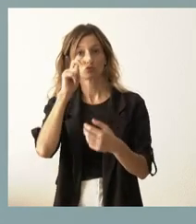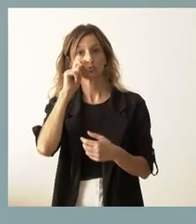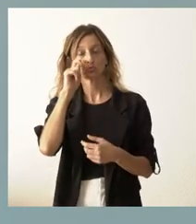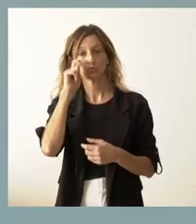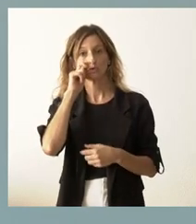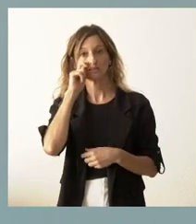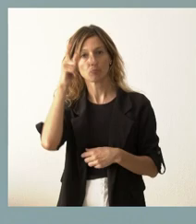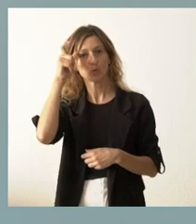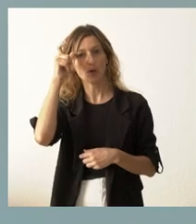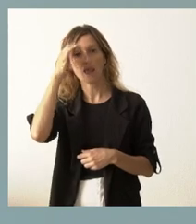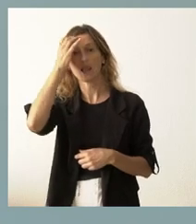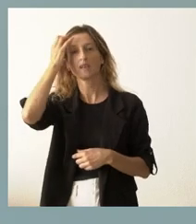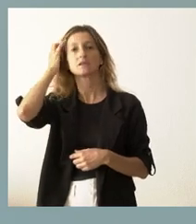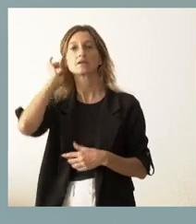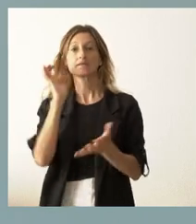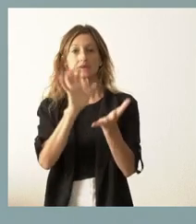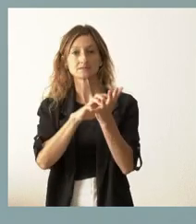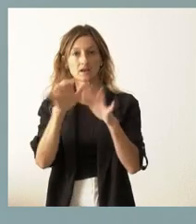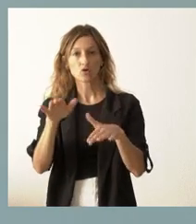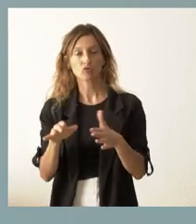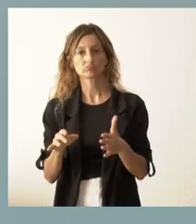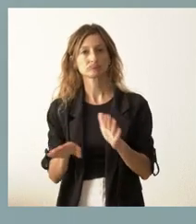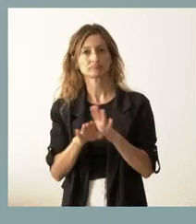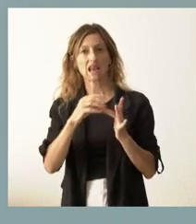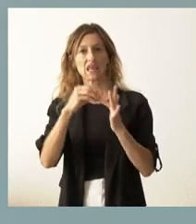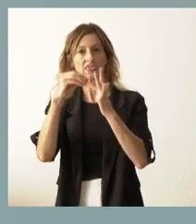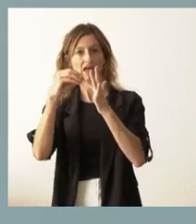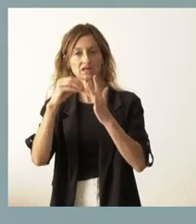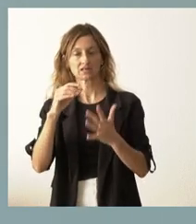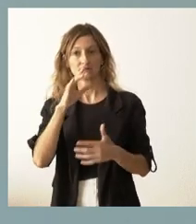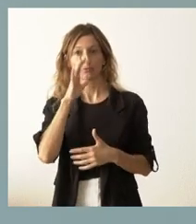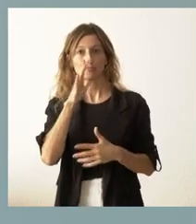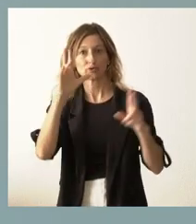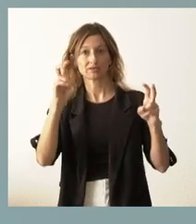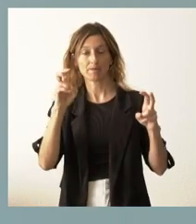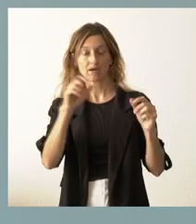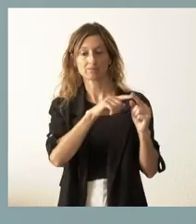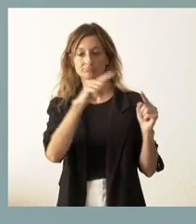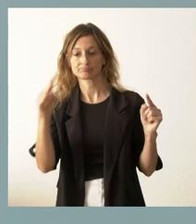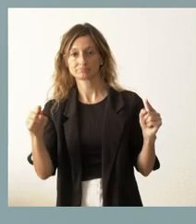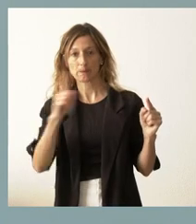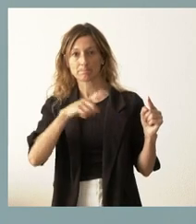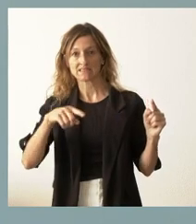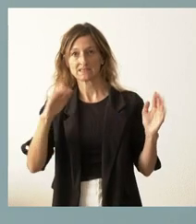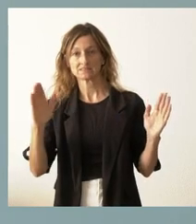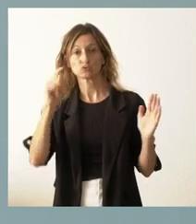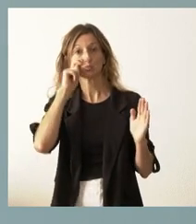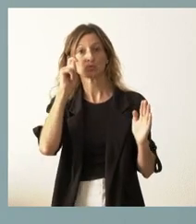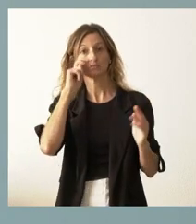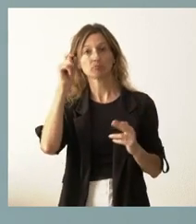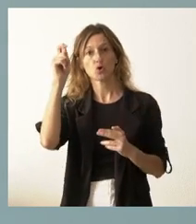rural. Castilla y León sigue siendo líder en esta primera parte del año, con los datos que llevamos acumulados en turismo